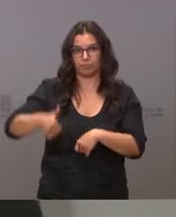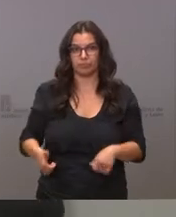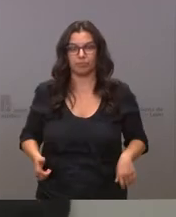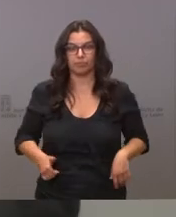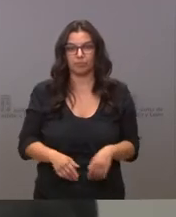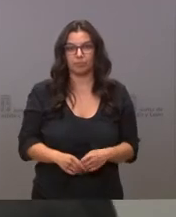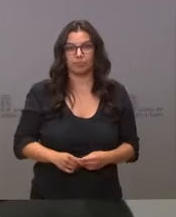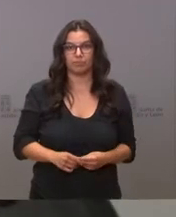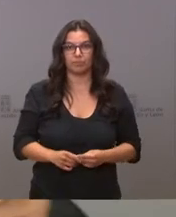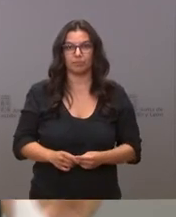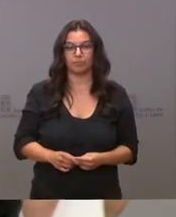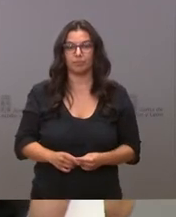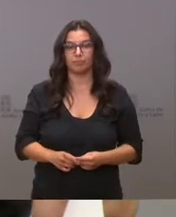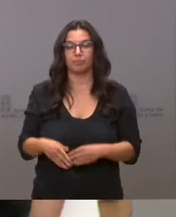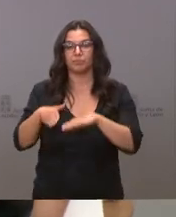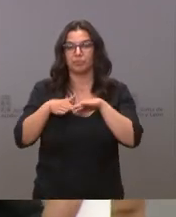Por otra parte,